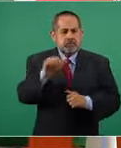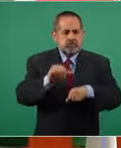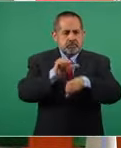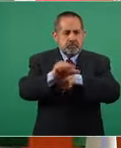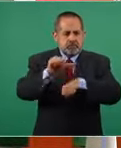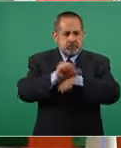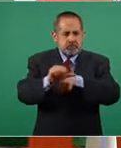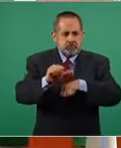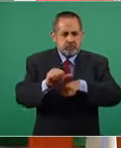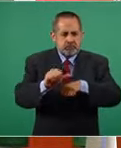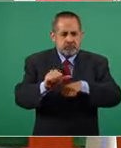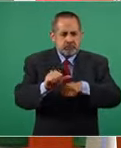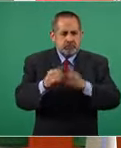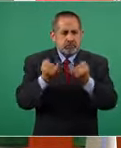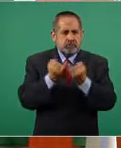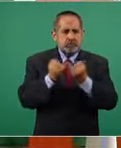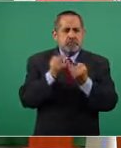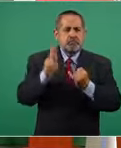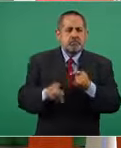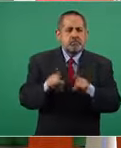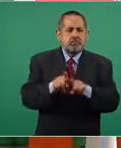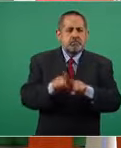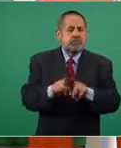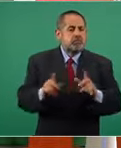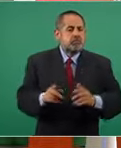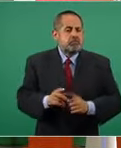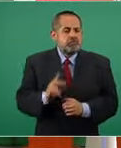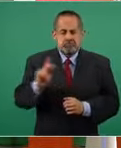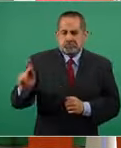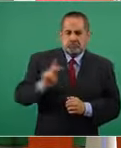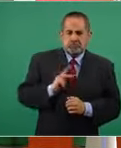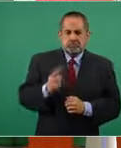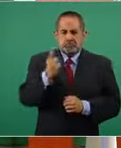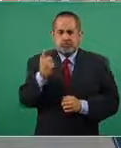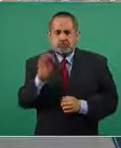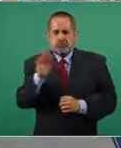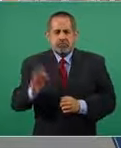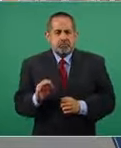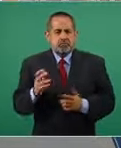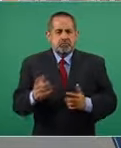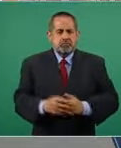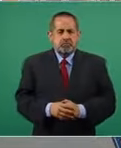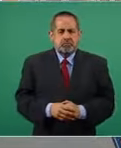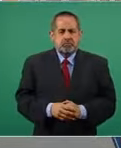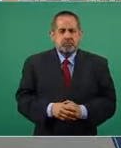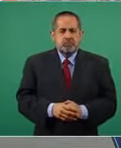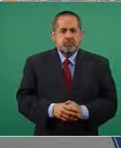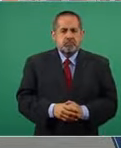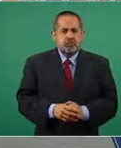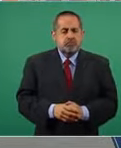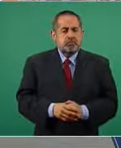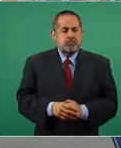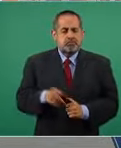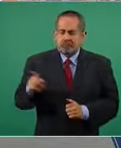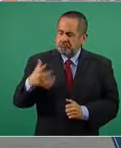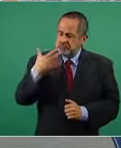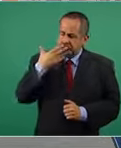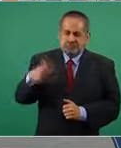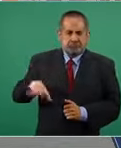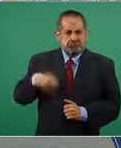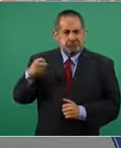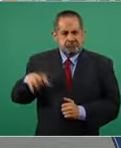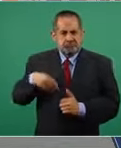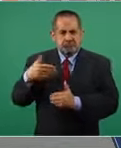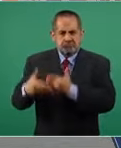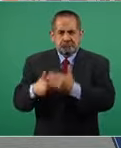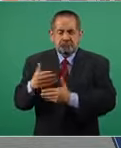está igual que nosotros 1% que han hecho un gran esfuerzo